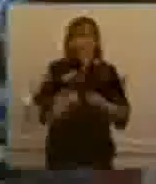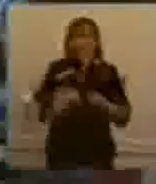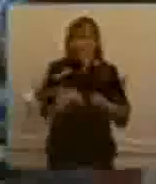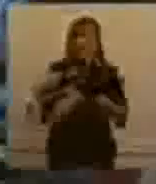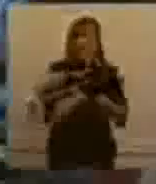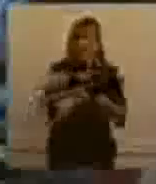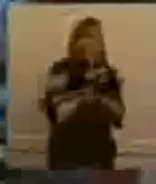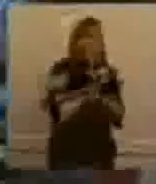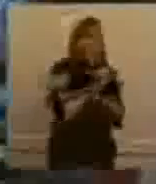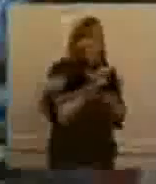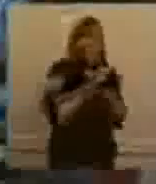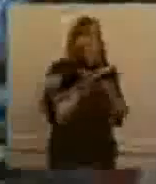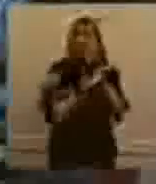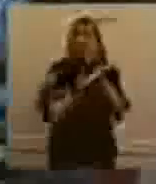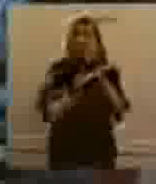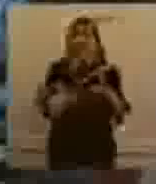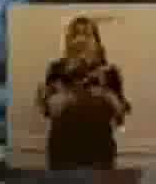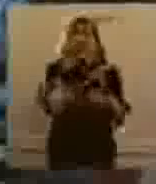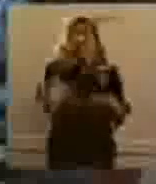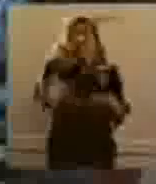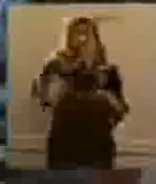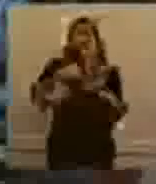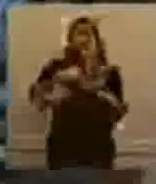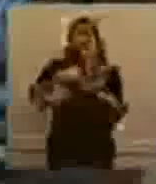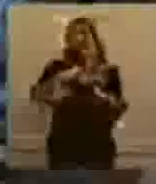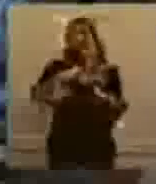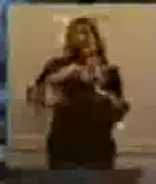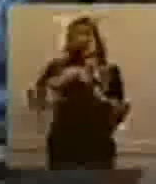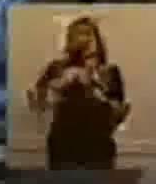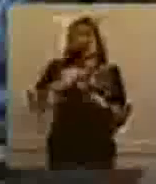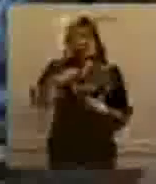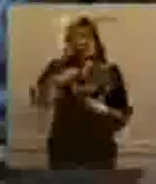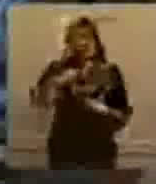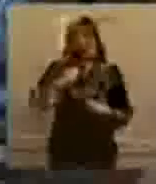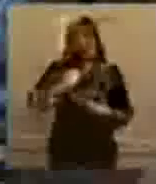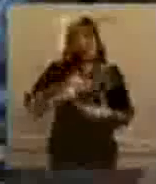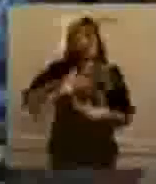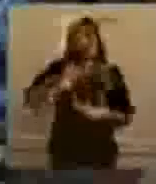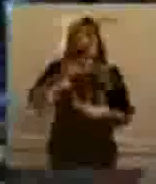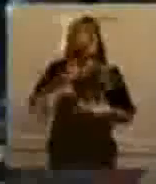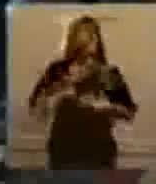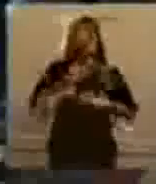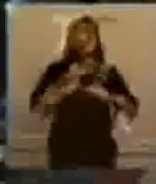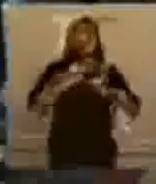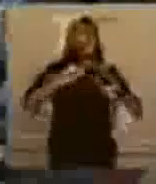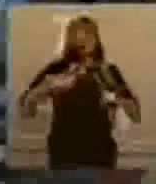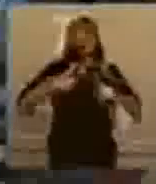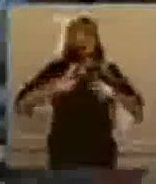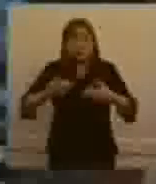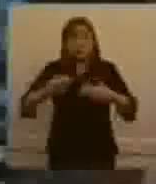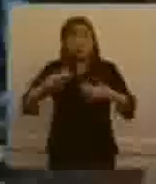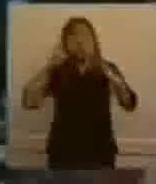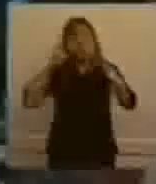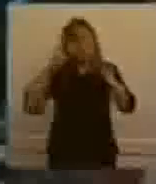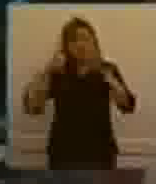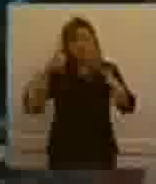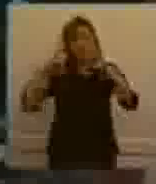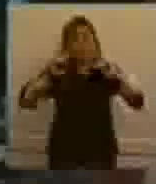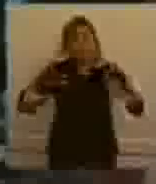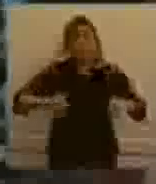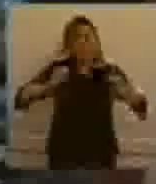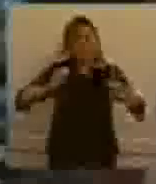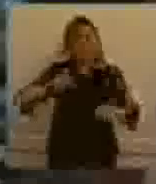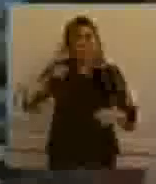totales, a 2 millones y medio, bueno, vamos a lanzar para San Carlos de Bariloche, las